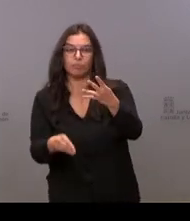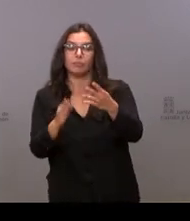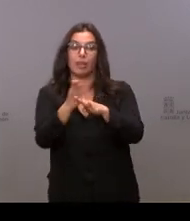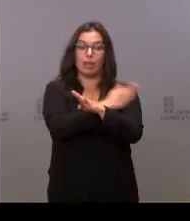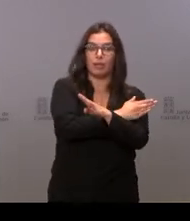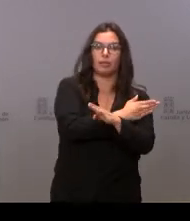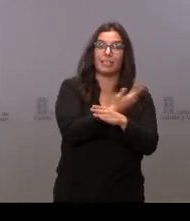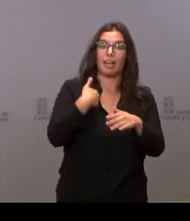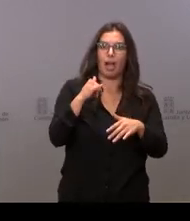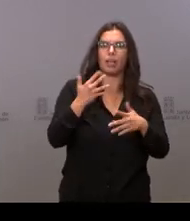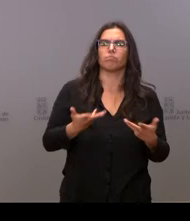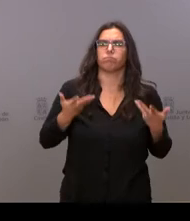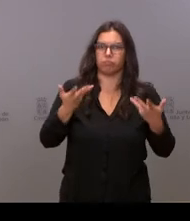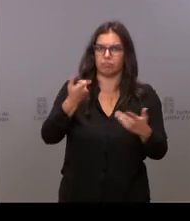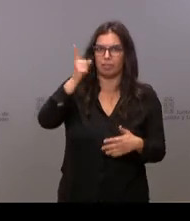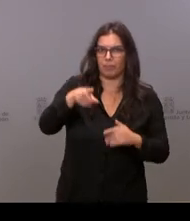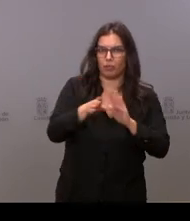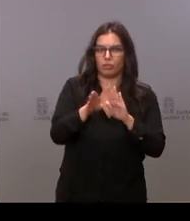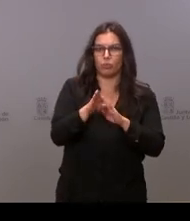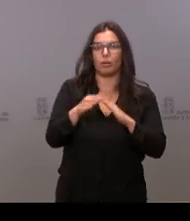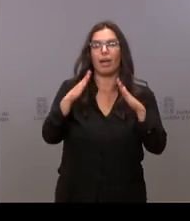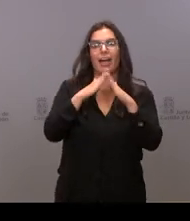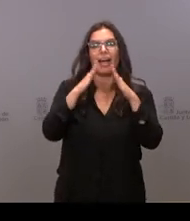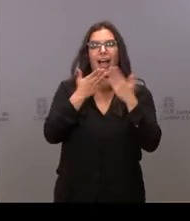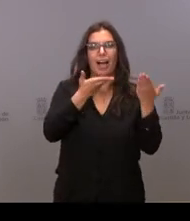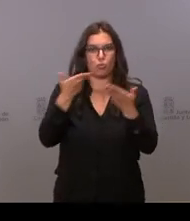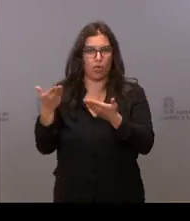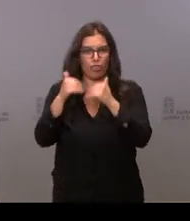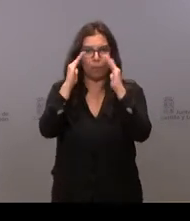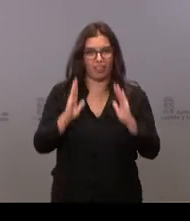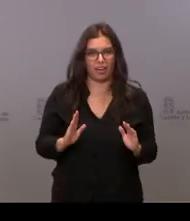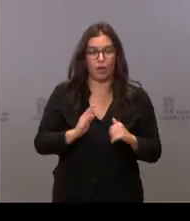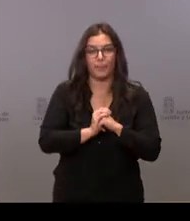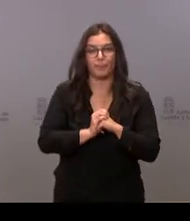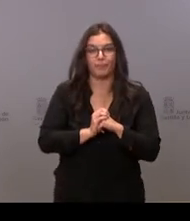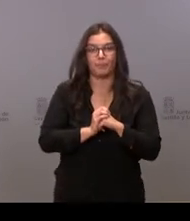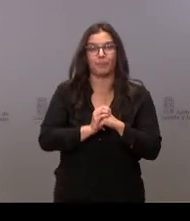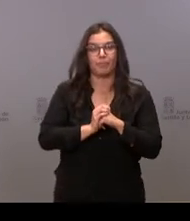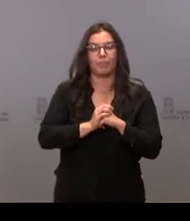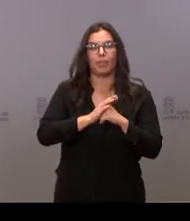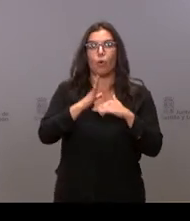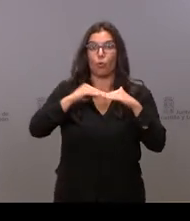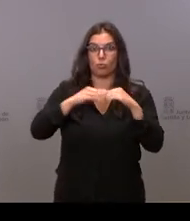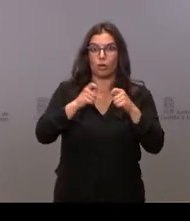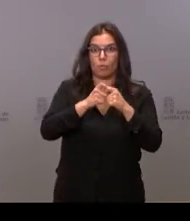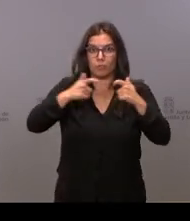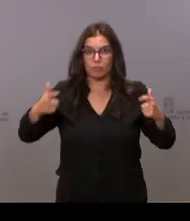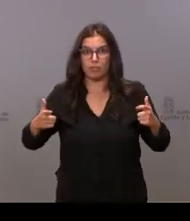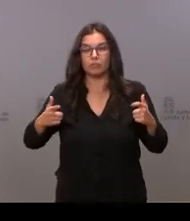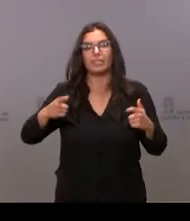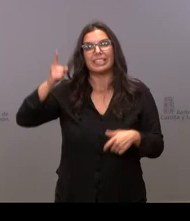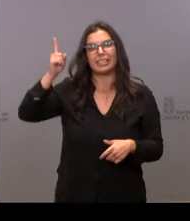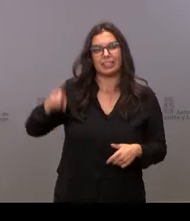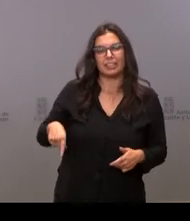ya disponíamos. La ayuda a domicilio. Estamos mejorando con más usuarios y también con